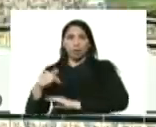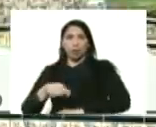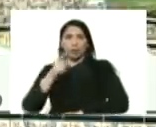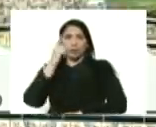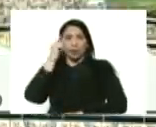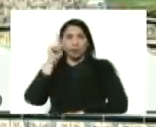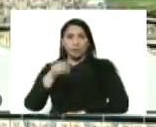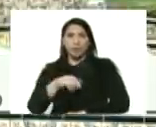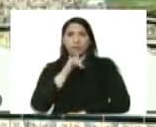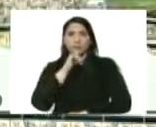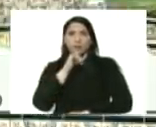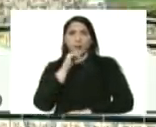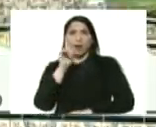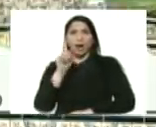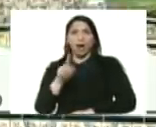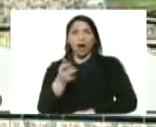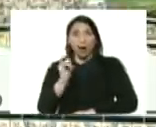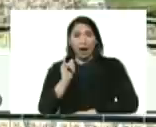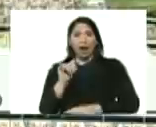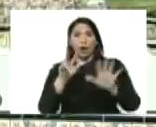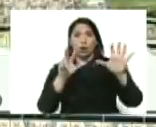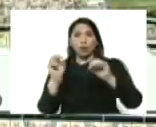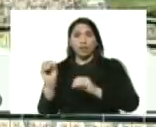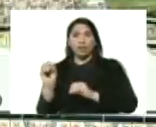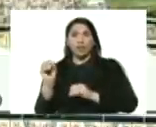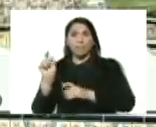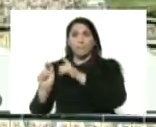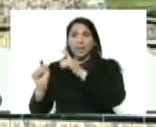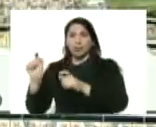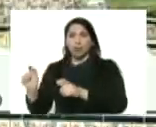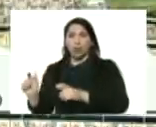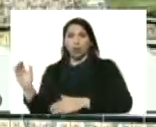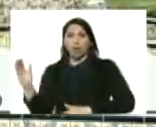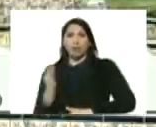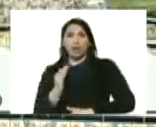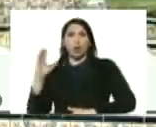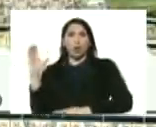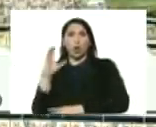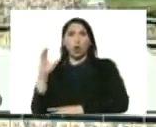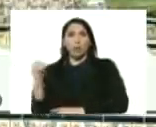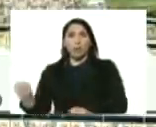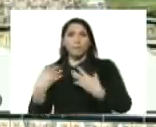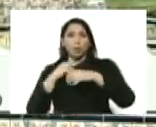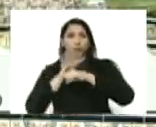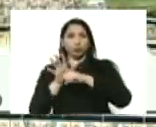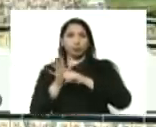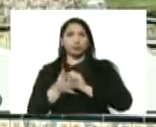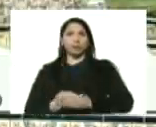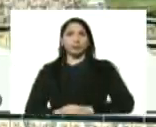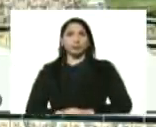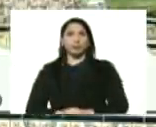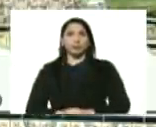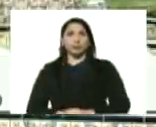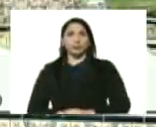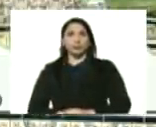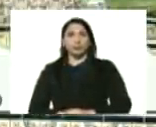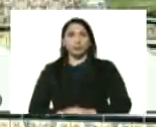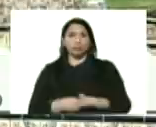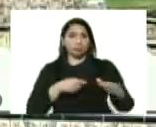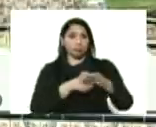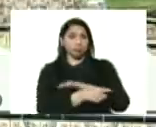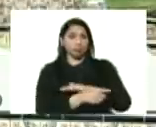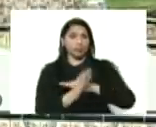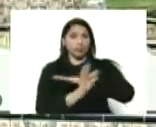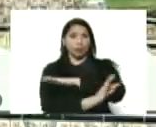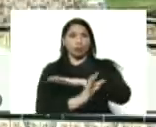me informan que hay 80 casos de Colombia, 80 casos de Colombia, que pasaron la frontera,